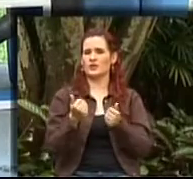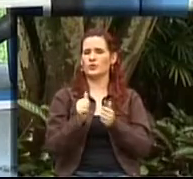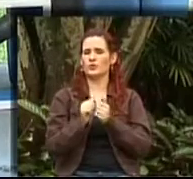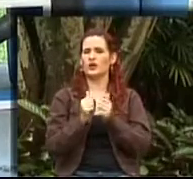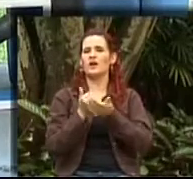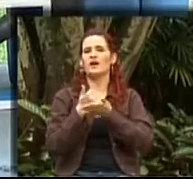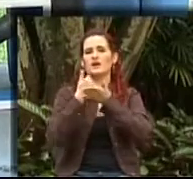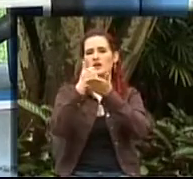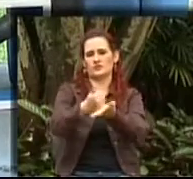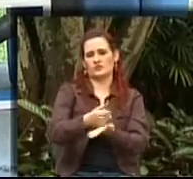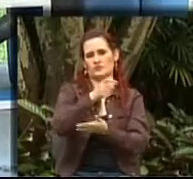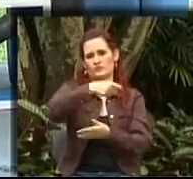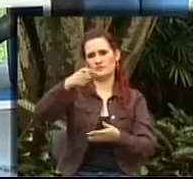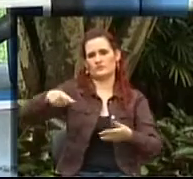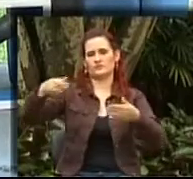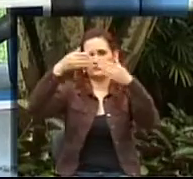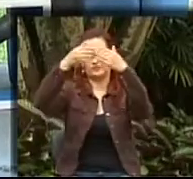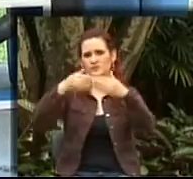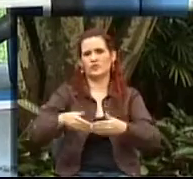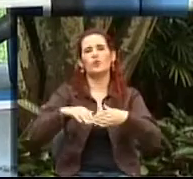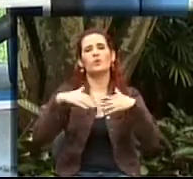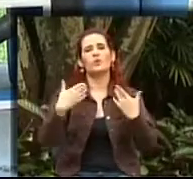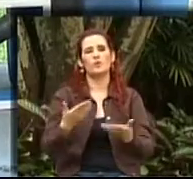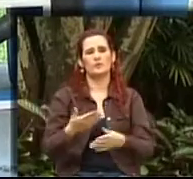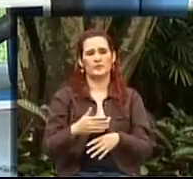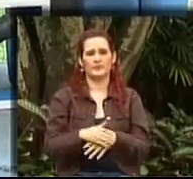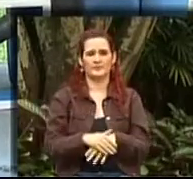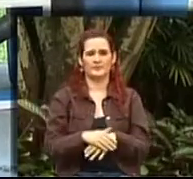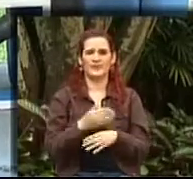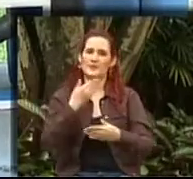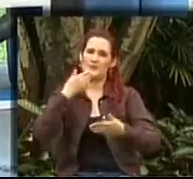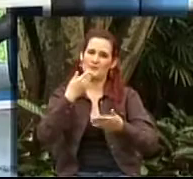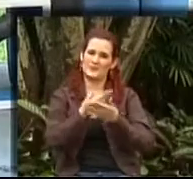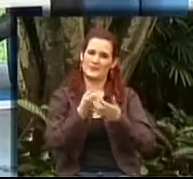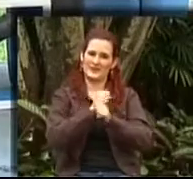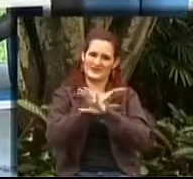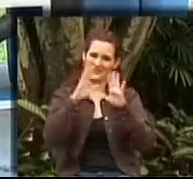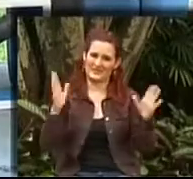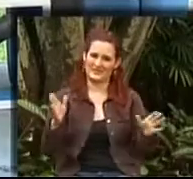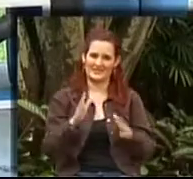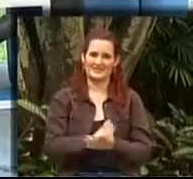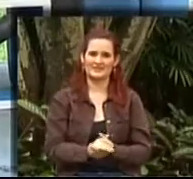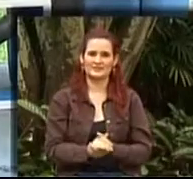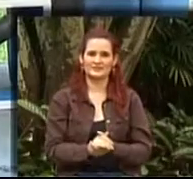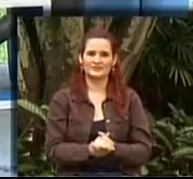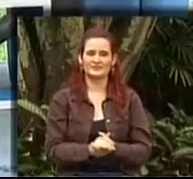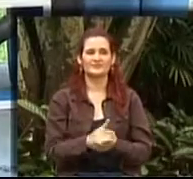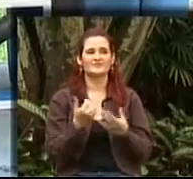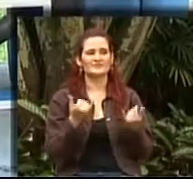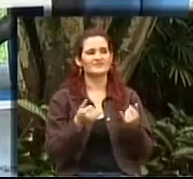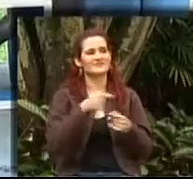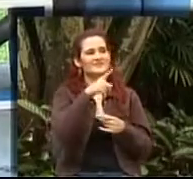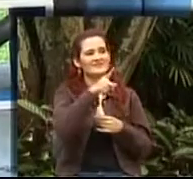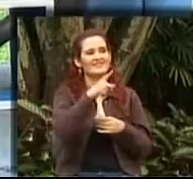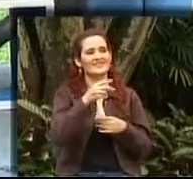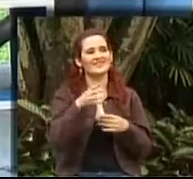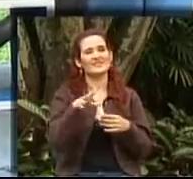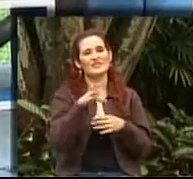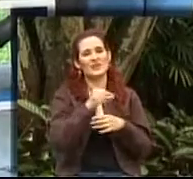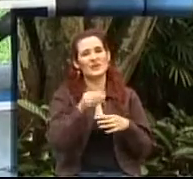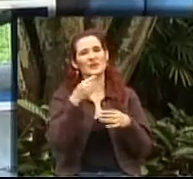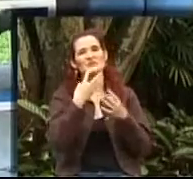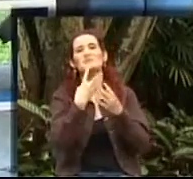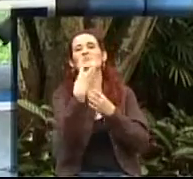institucional. Simena, bienvenida, buenos días. Buenos días, muchas gracias Felipe, muchas gracias Beatriz. Usted estaba muy comodita por allá, todos estos programas